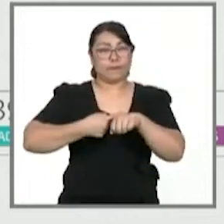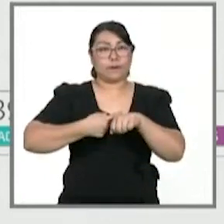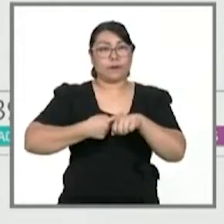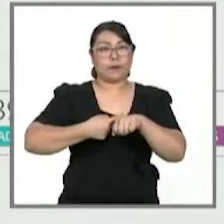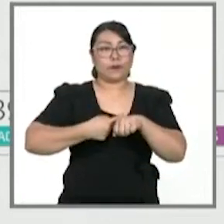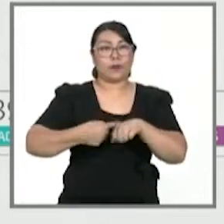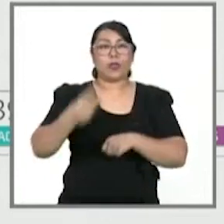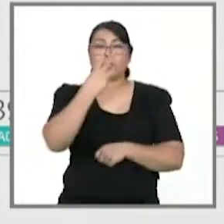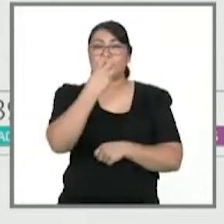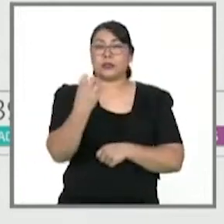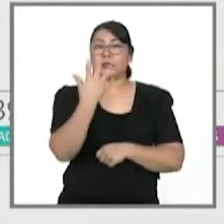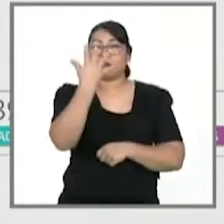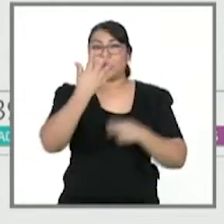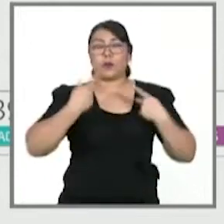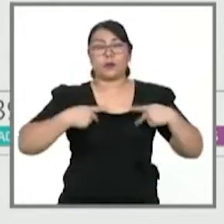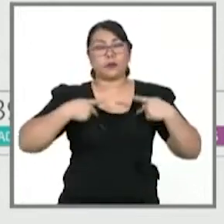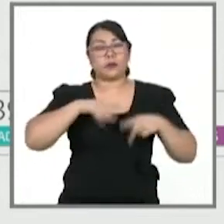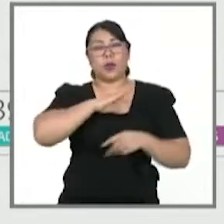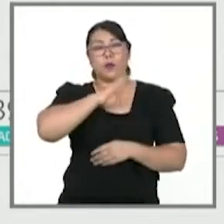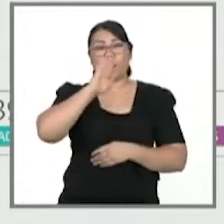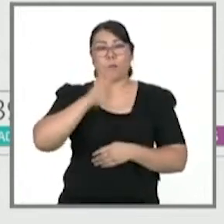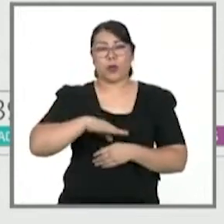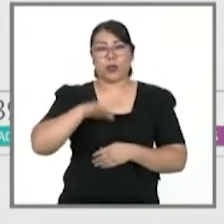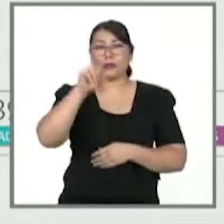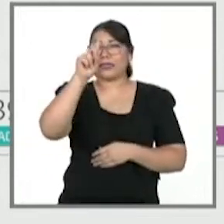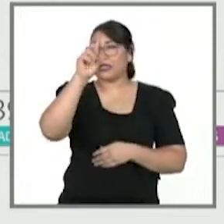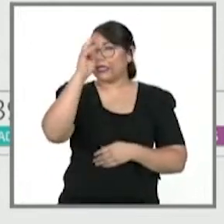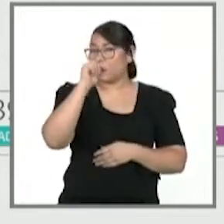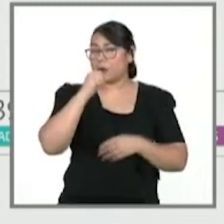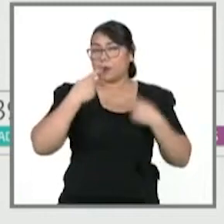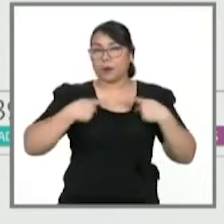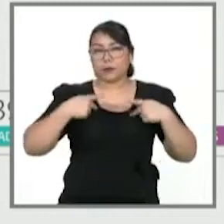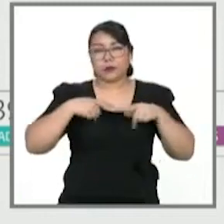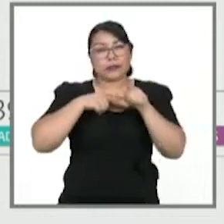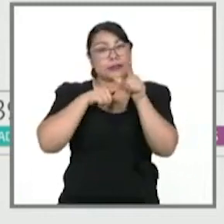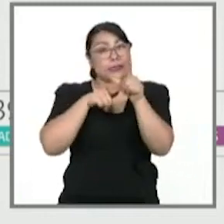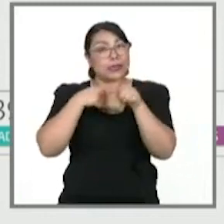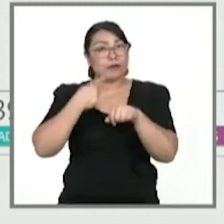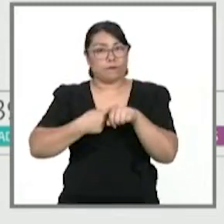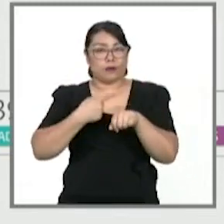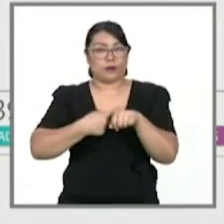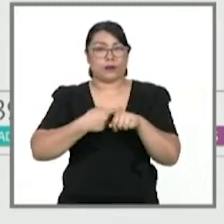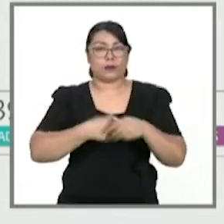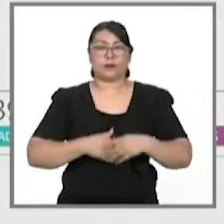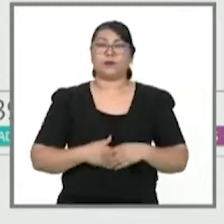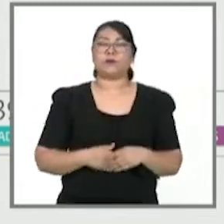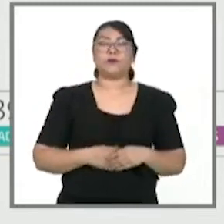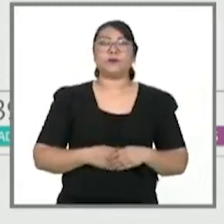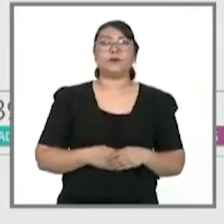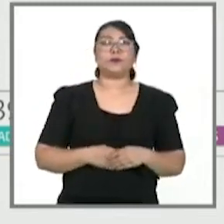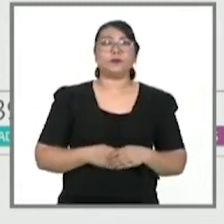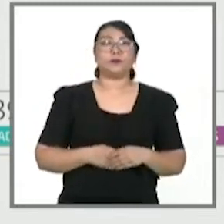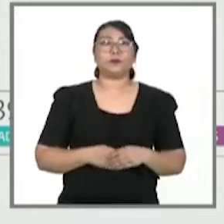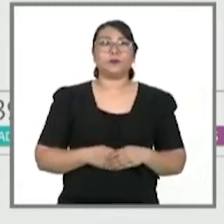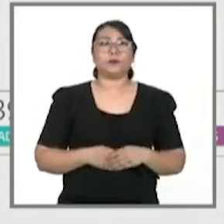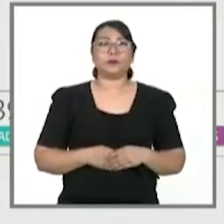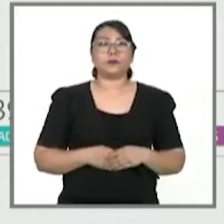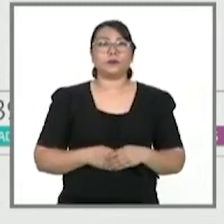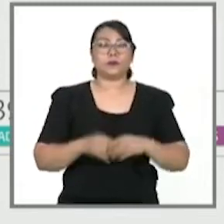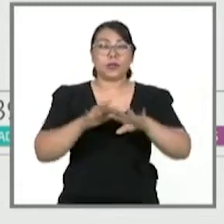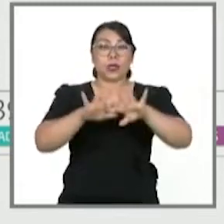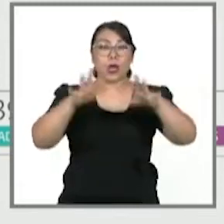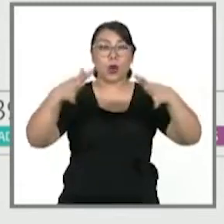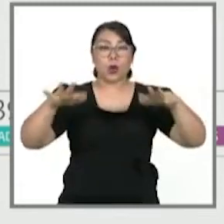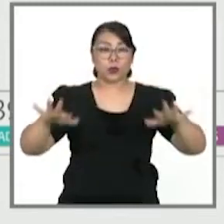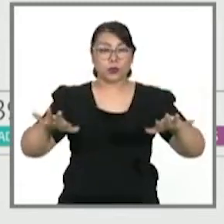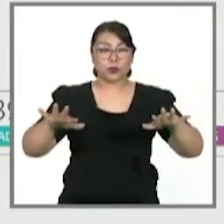lamentablemente 305 defunciones y 39 casos activos. En la jurisdicción sanitaria número 4, Costa,